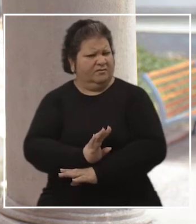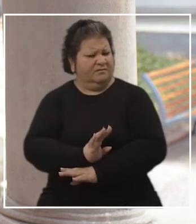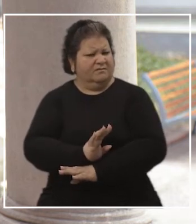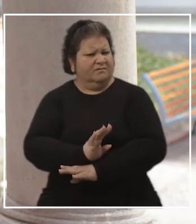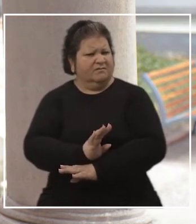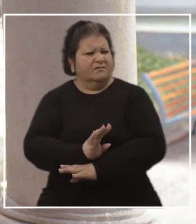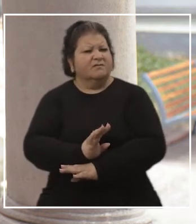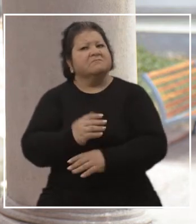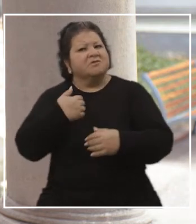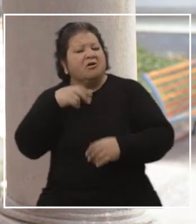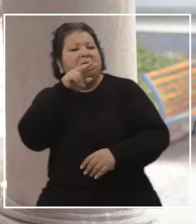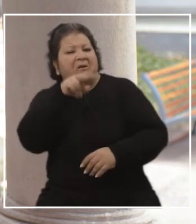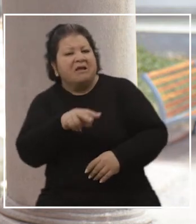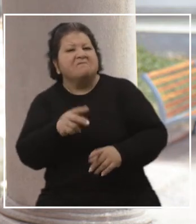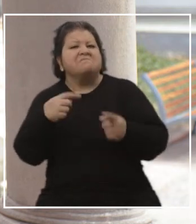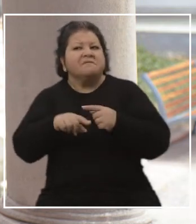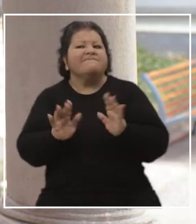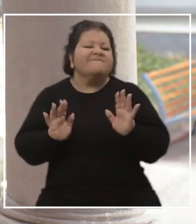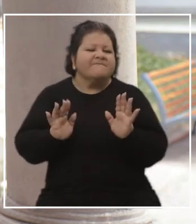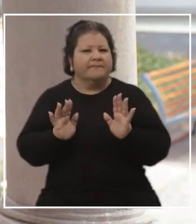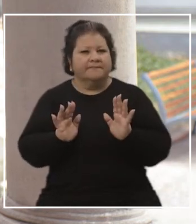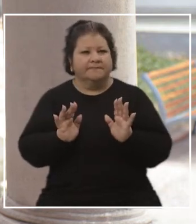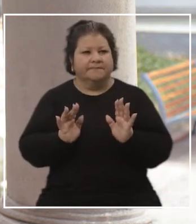Yo también lo leí, pero me parece que eso es trucho.